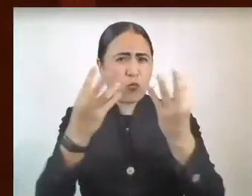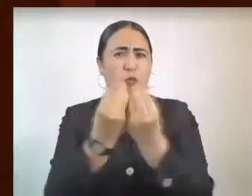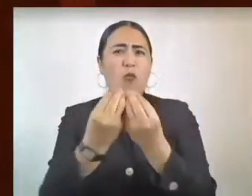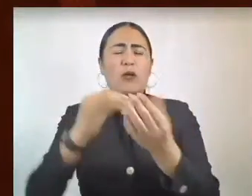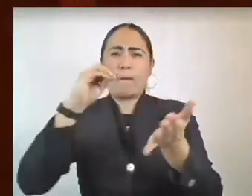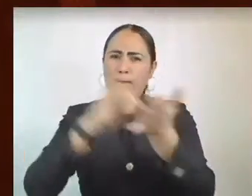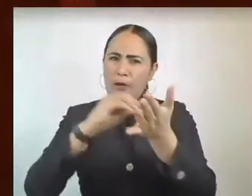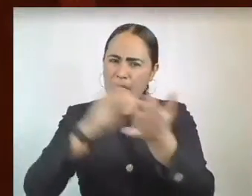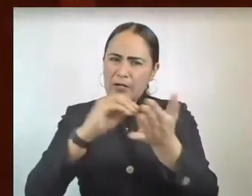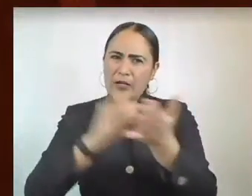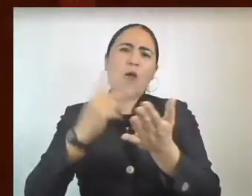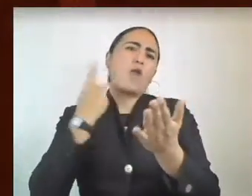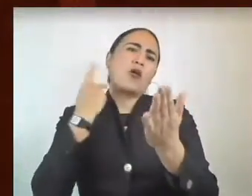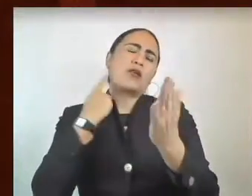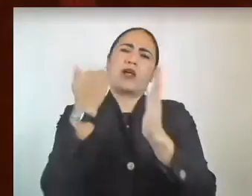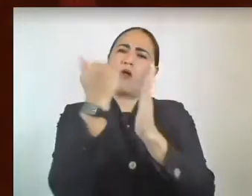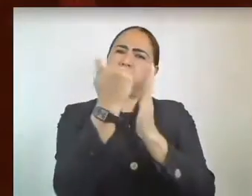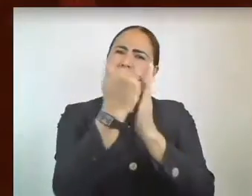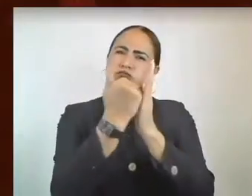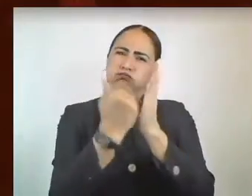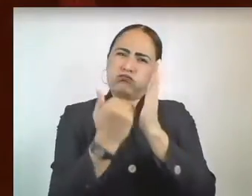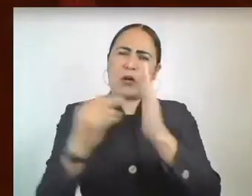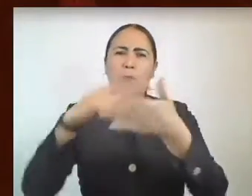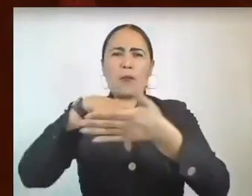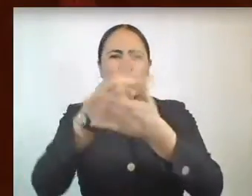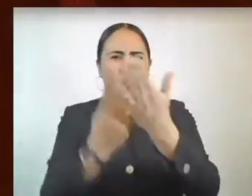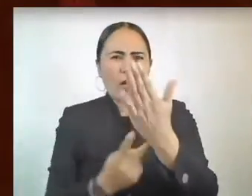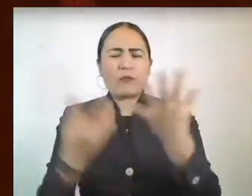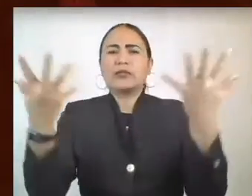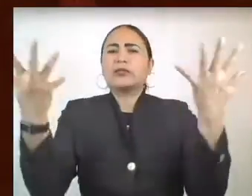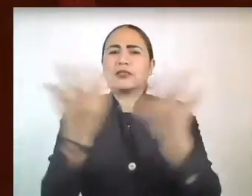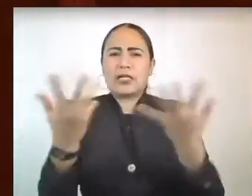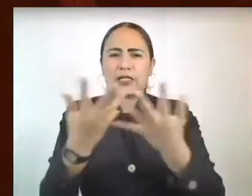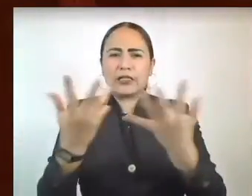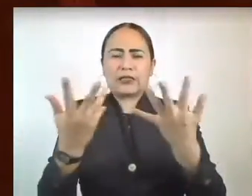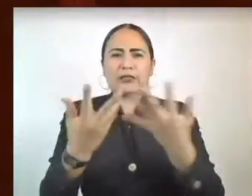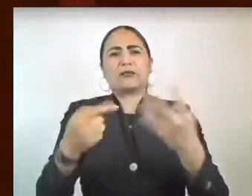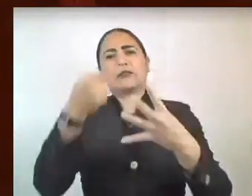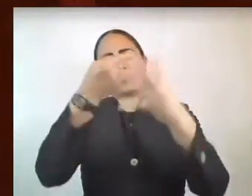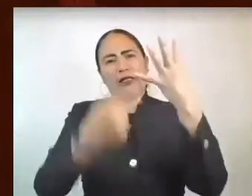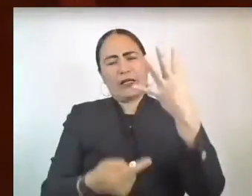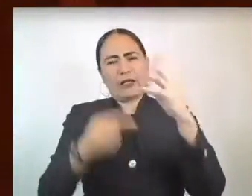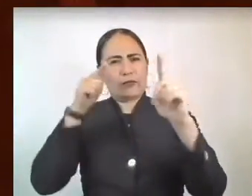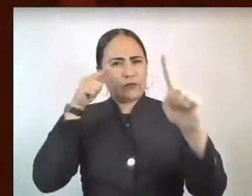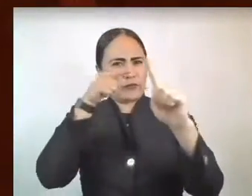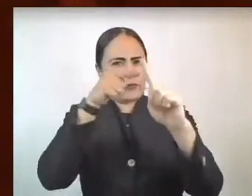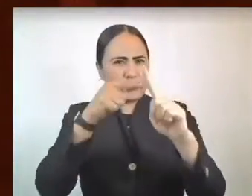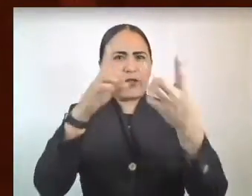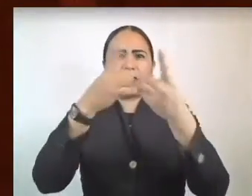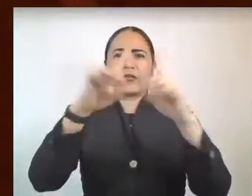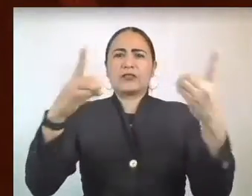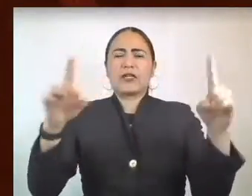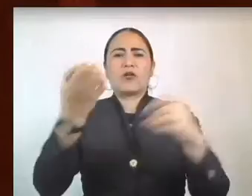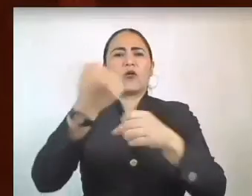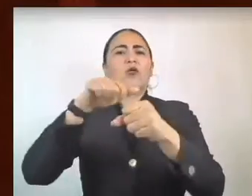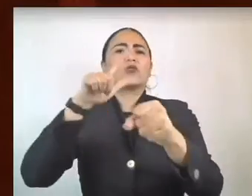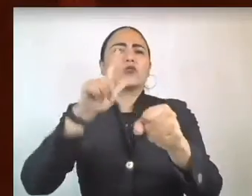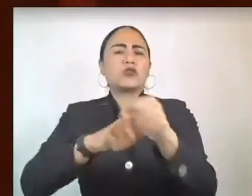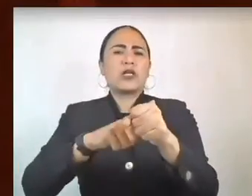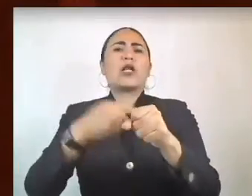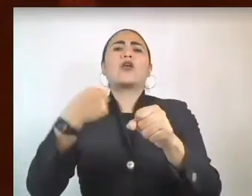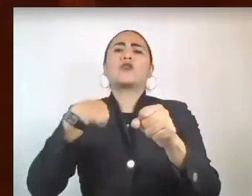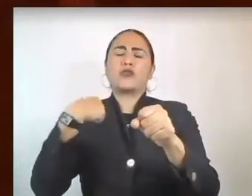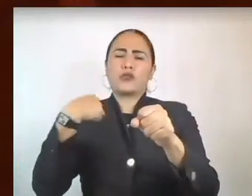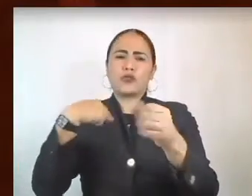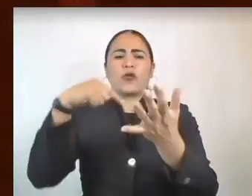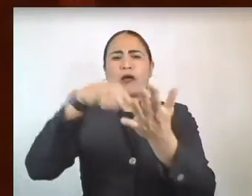políticas públicas, programas y acciones en materia de desarrollo social, lo que realizo con fundamento